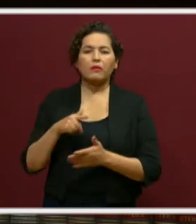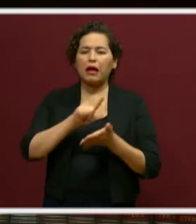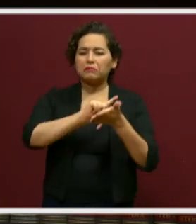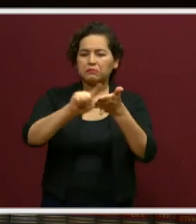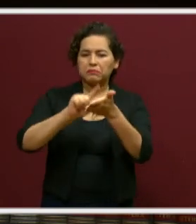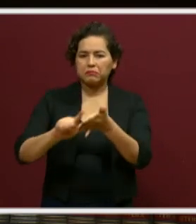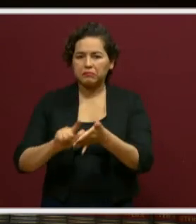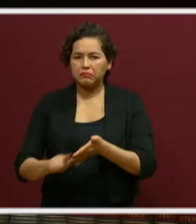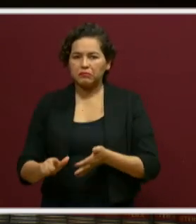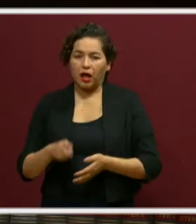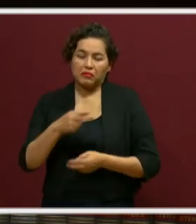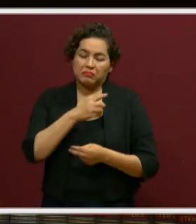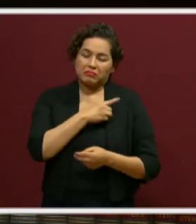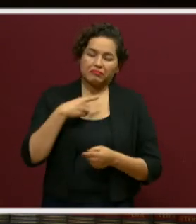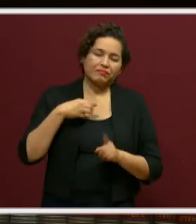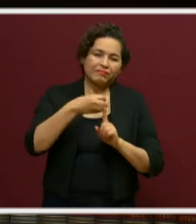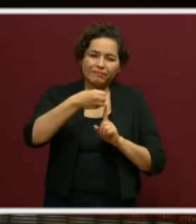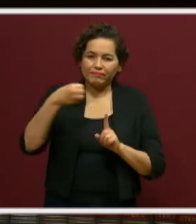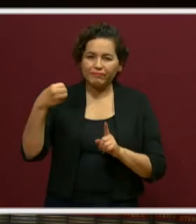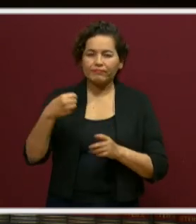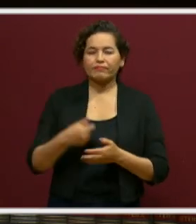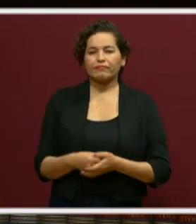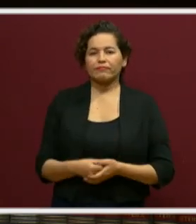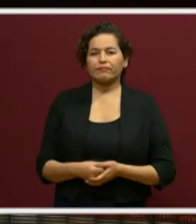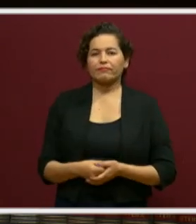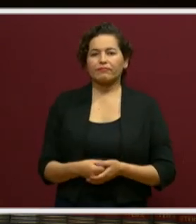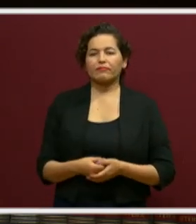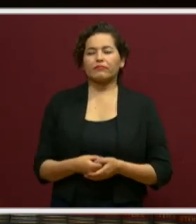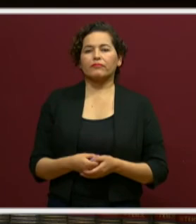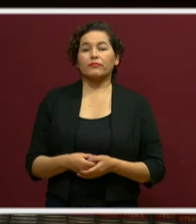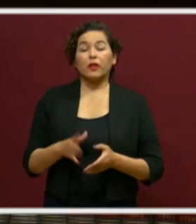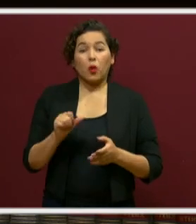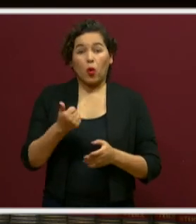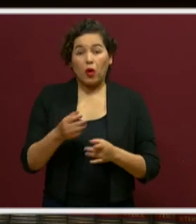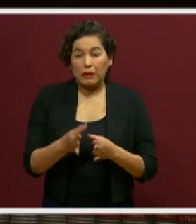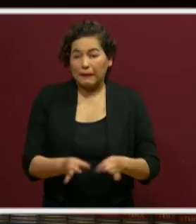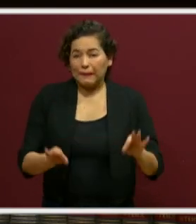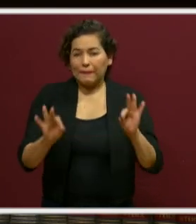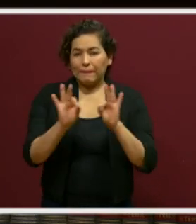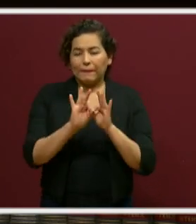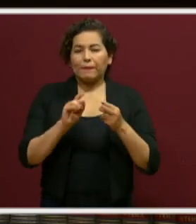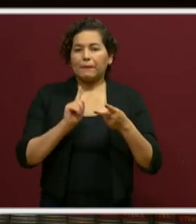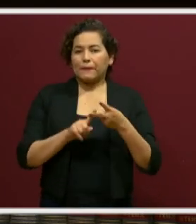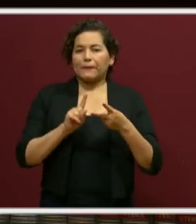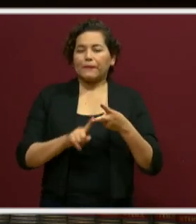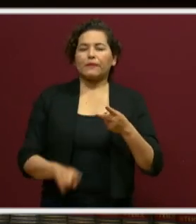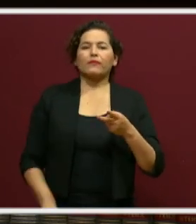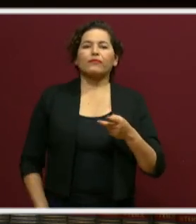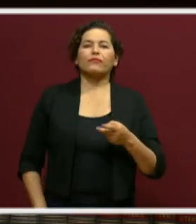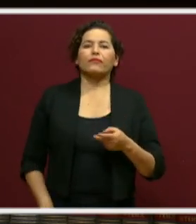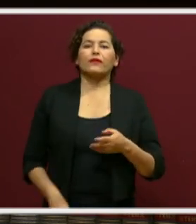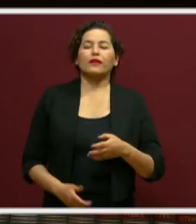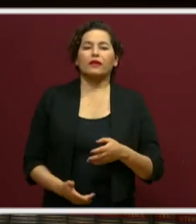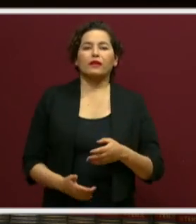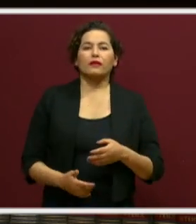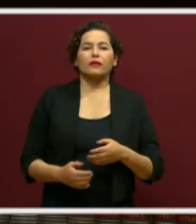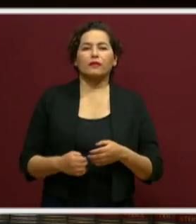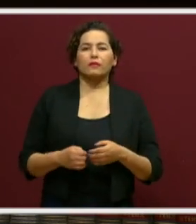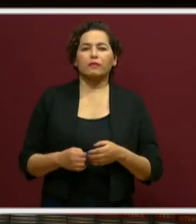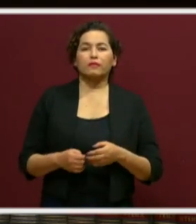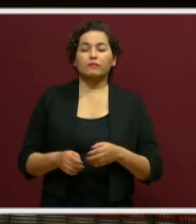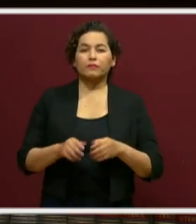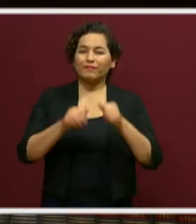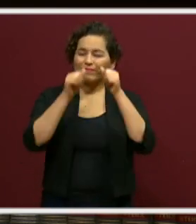organizando. Luego, la otra cosa importantísima es que a partir de ahora también